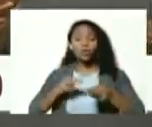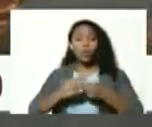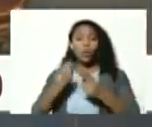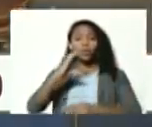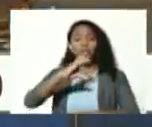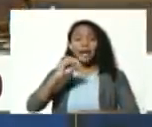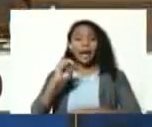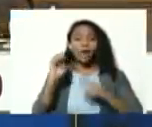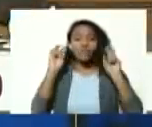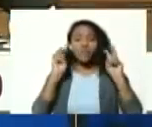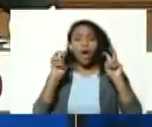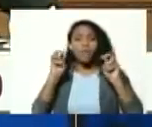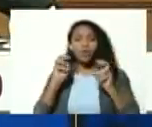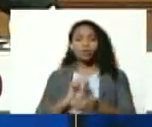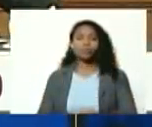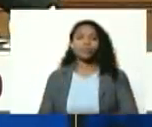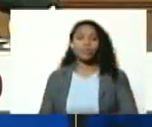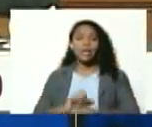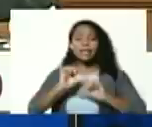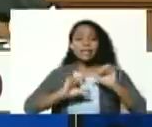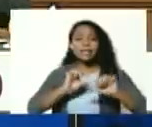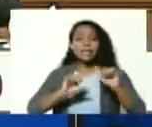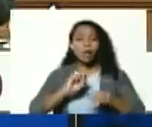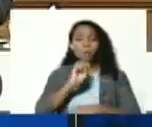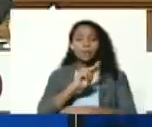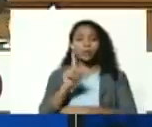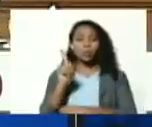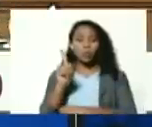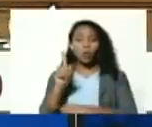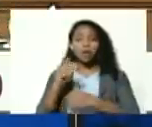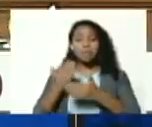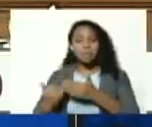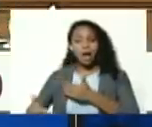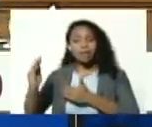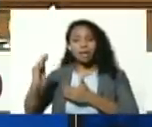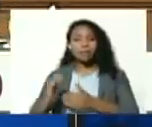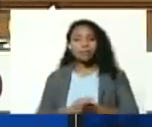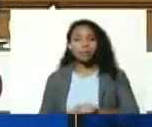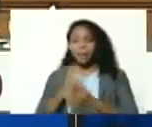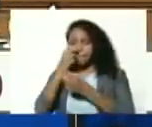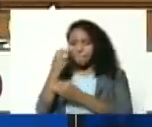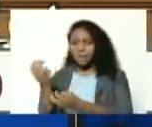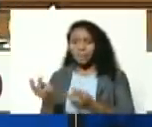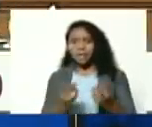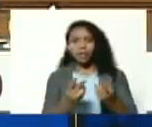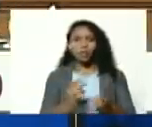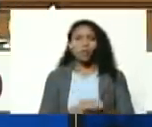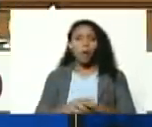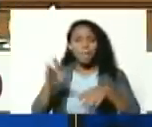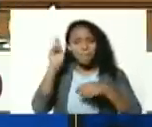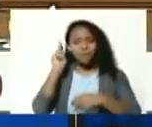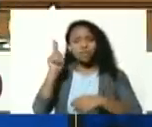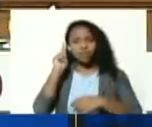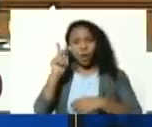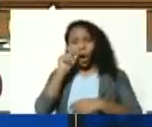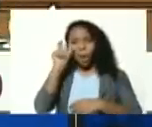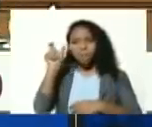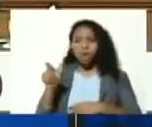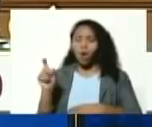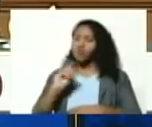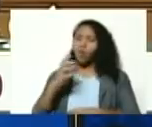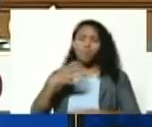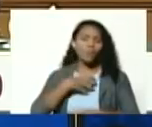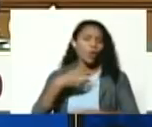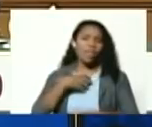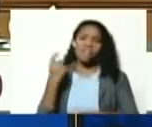electoral del siglo 21 y más allá bienvenido profesor pedro calzadilla no podía